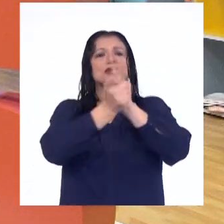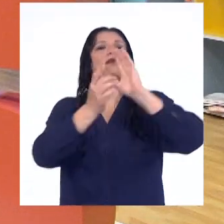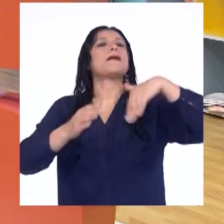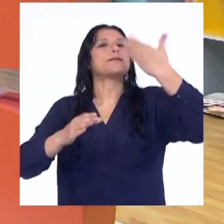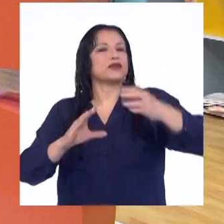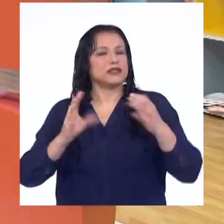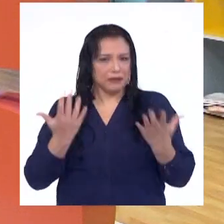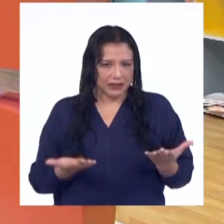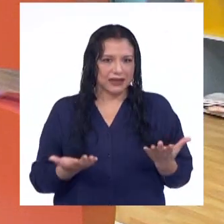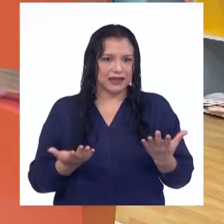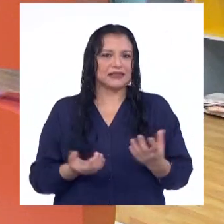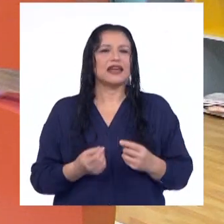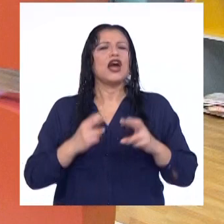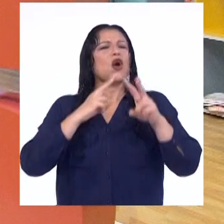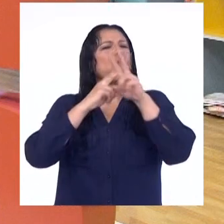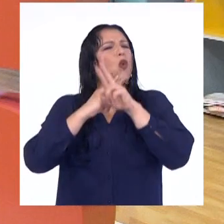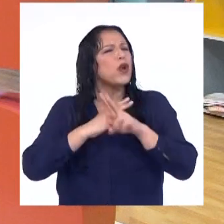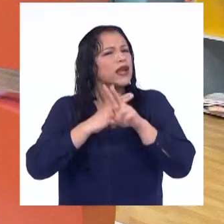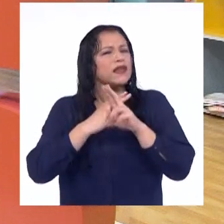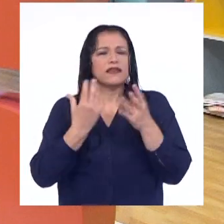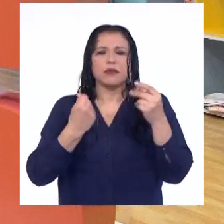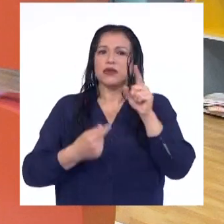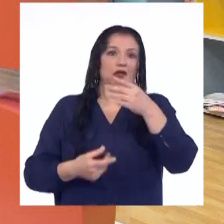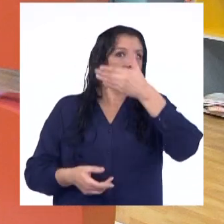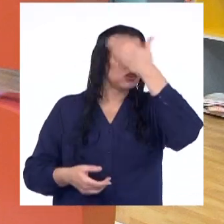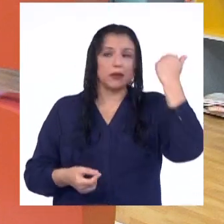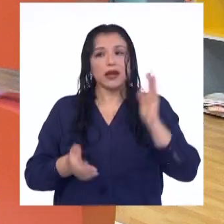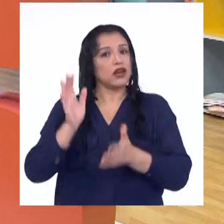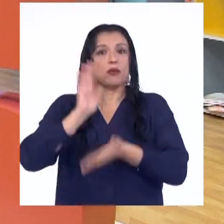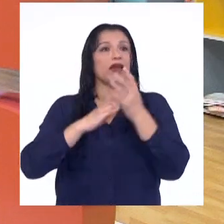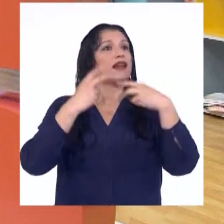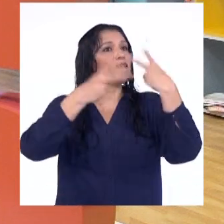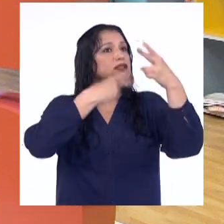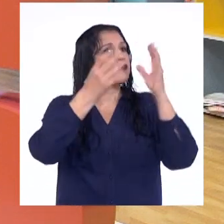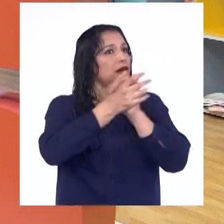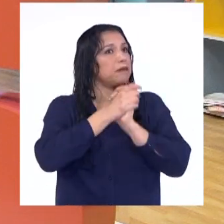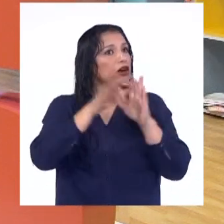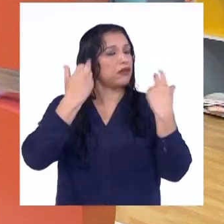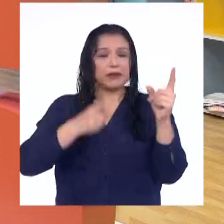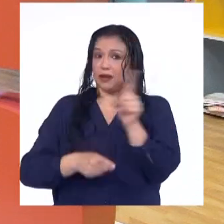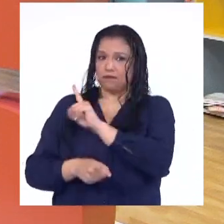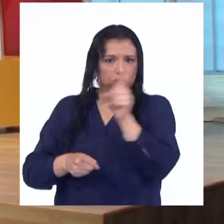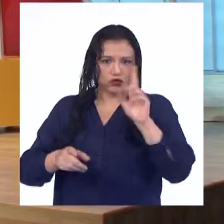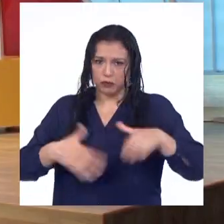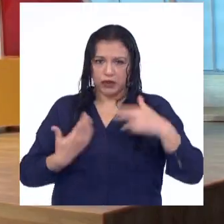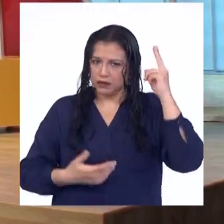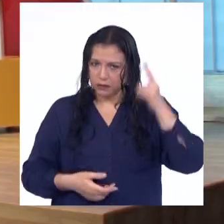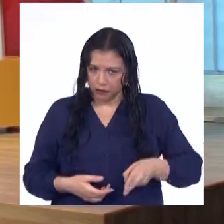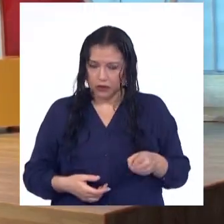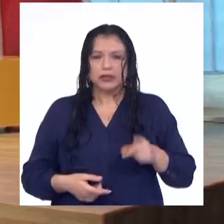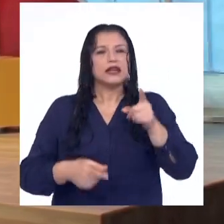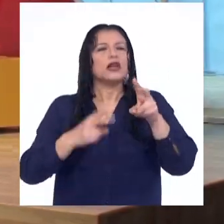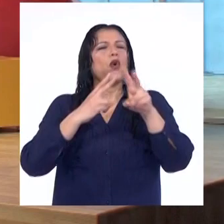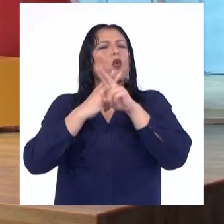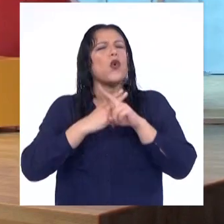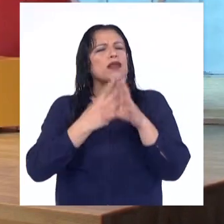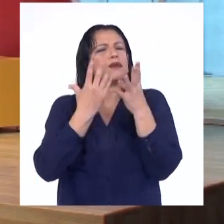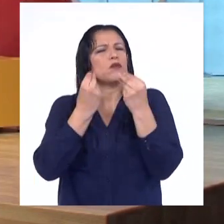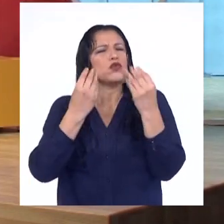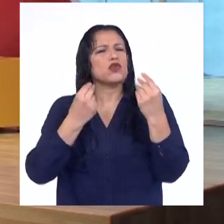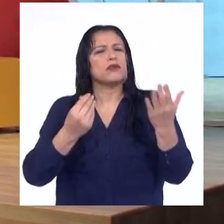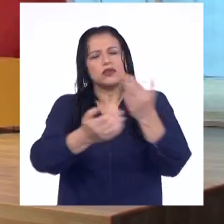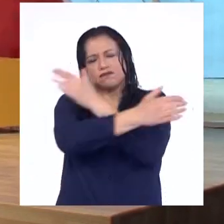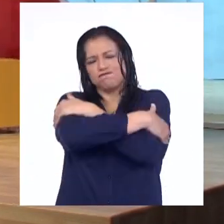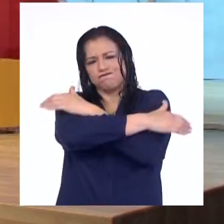programa. Cuídense mucho y no se olviden que no pueden ir a visitar a ningún amigo ni ningún familiar. Así es, cuídense mucho, mucho, mucho. Un gran